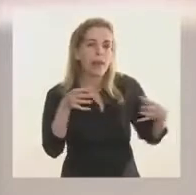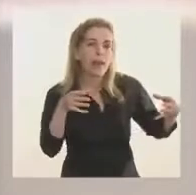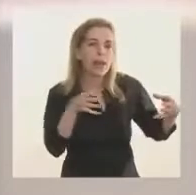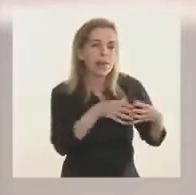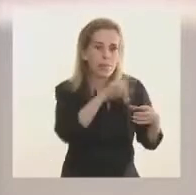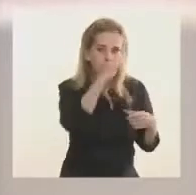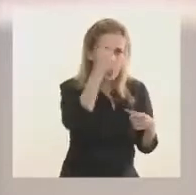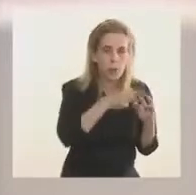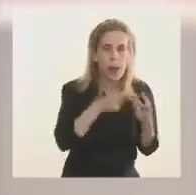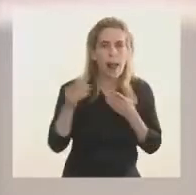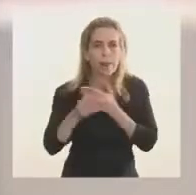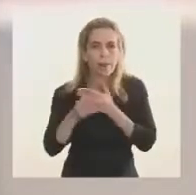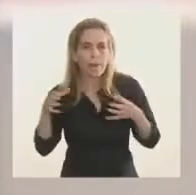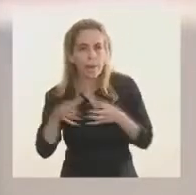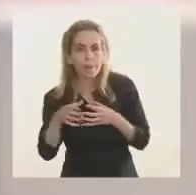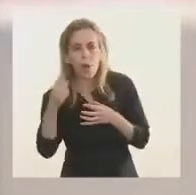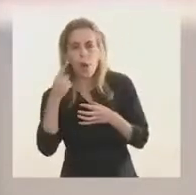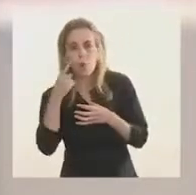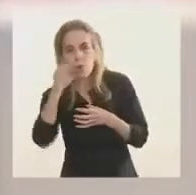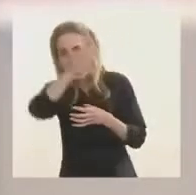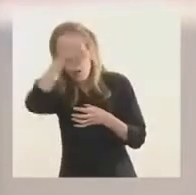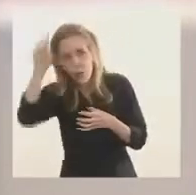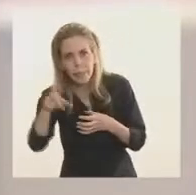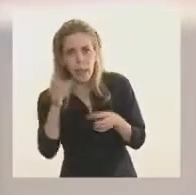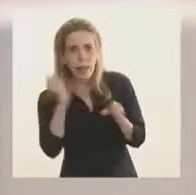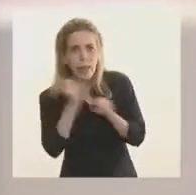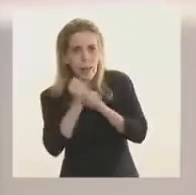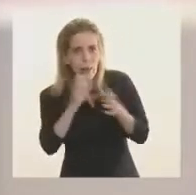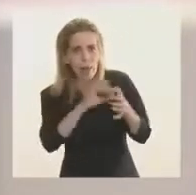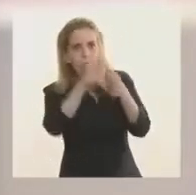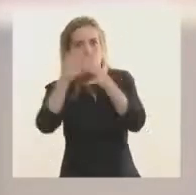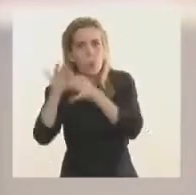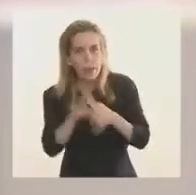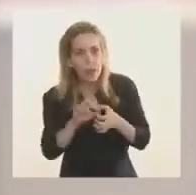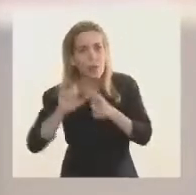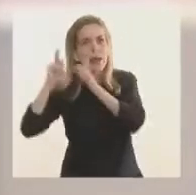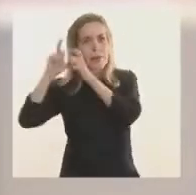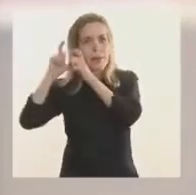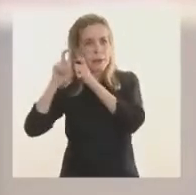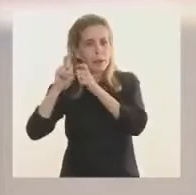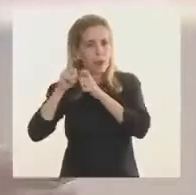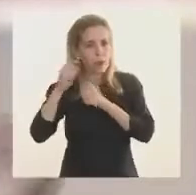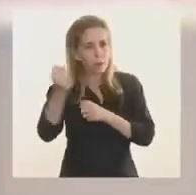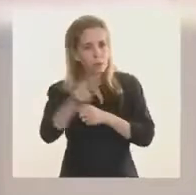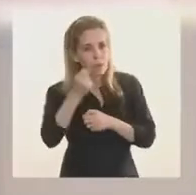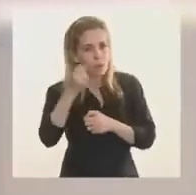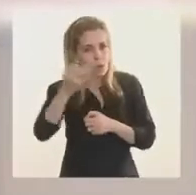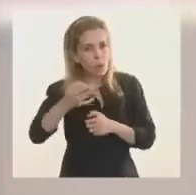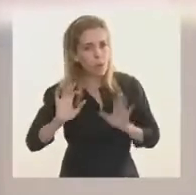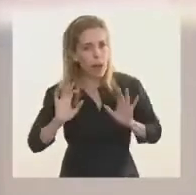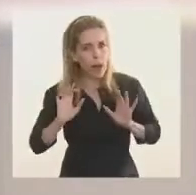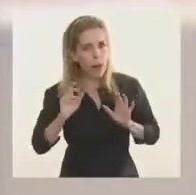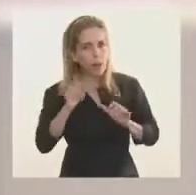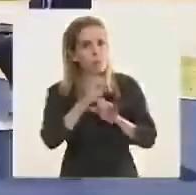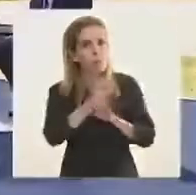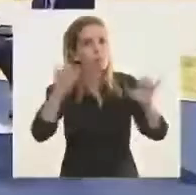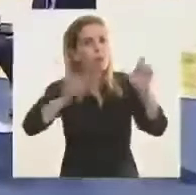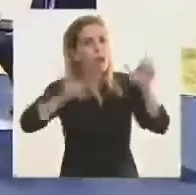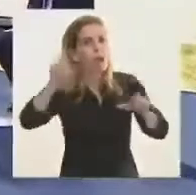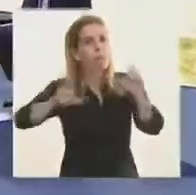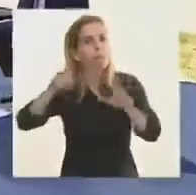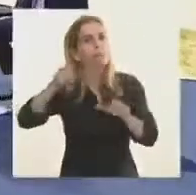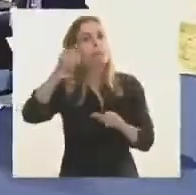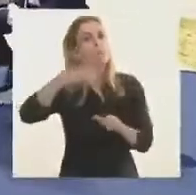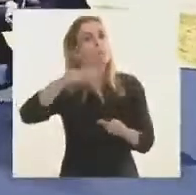nacionales está siendo muy rica para nosotros. Y creo que es bueno que toda la Argentina lo sepa, porque esto que ya pasó en otras